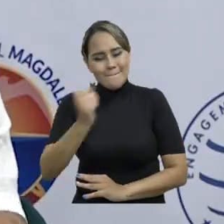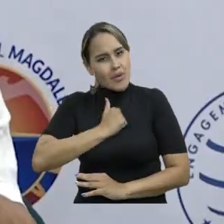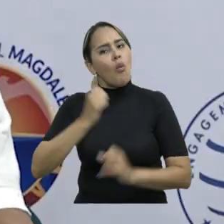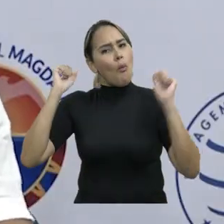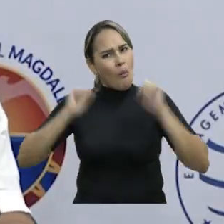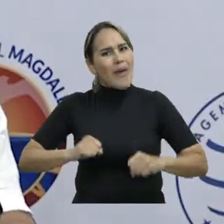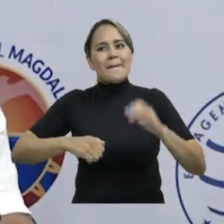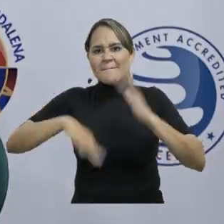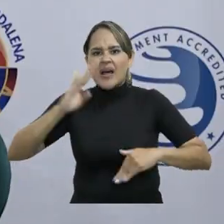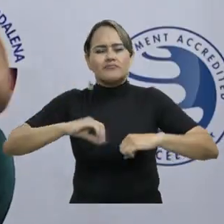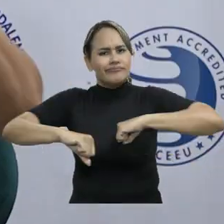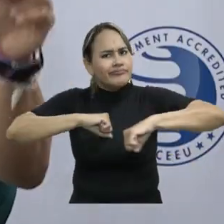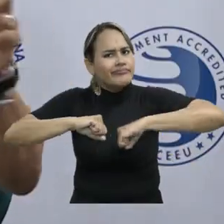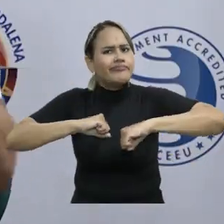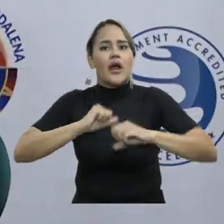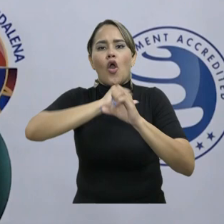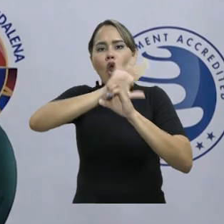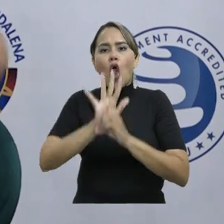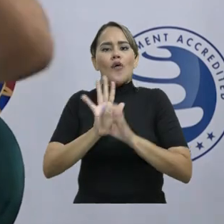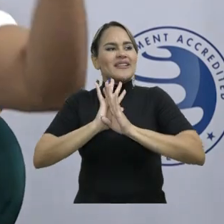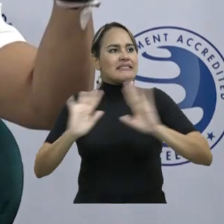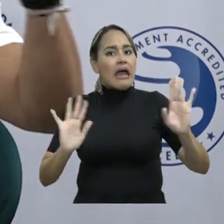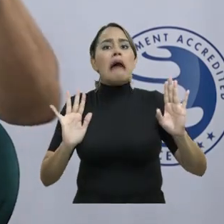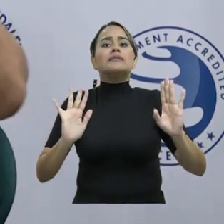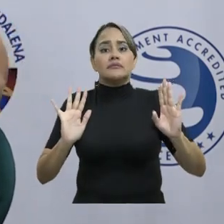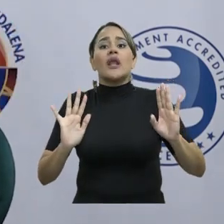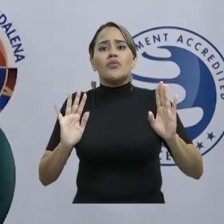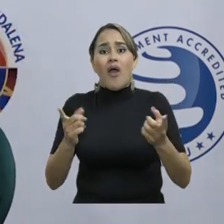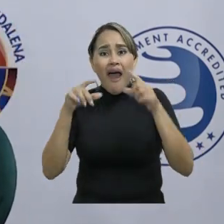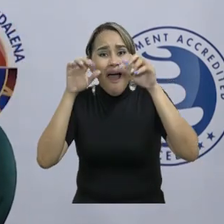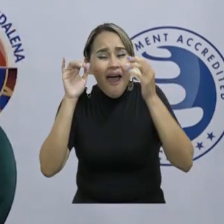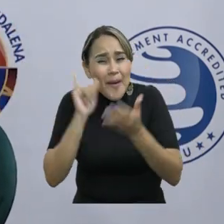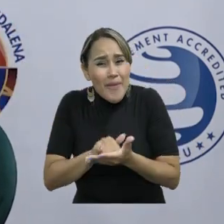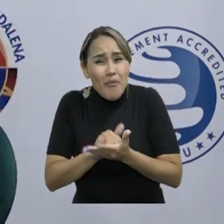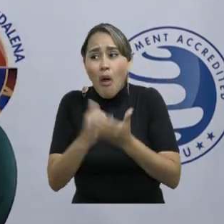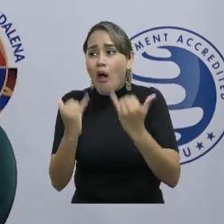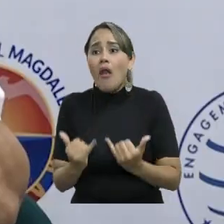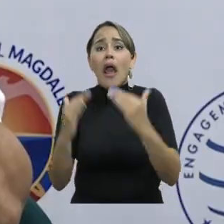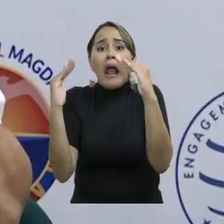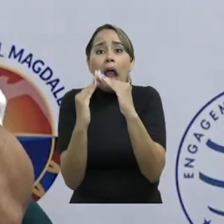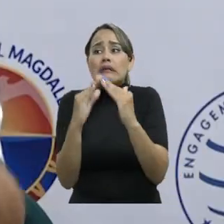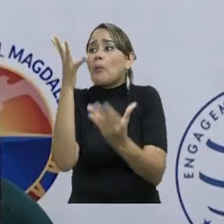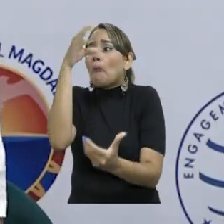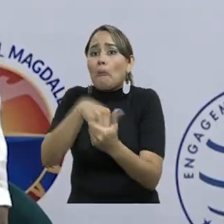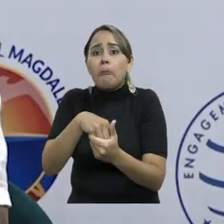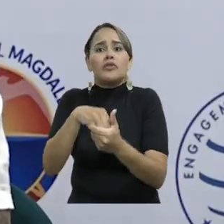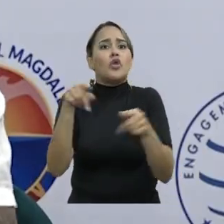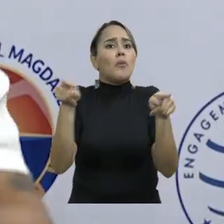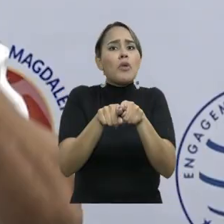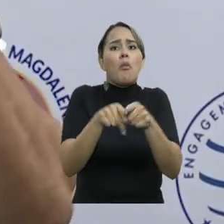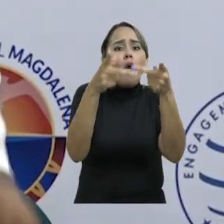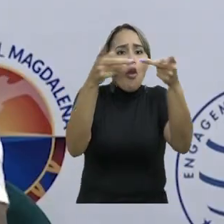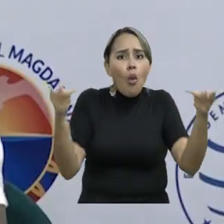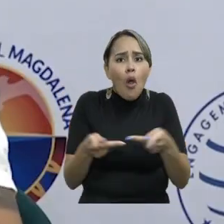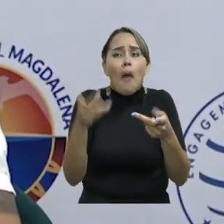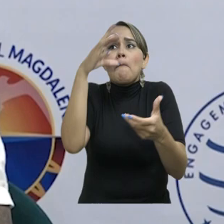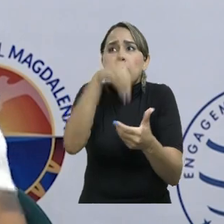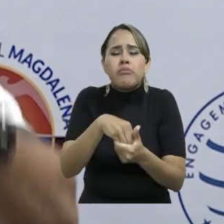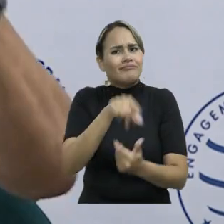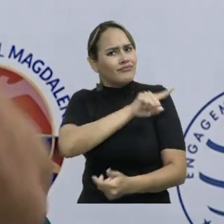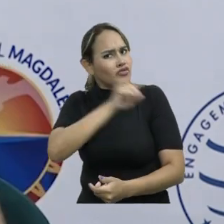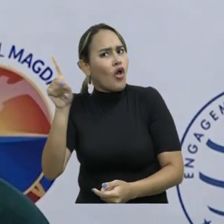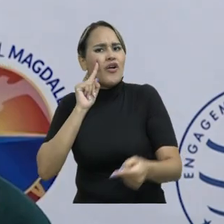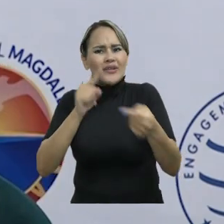que atrevernos a hacer más. Volvimos de la pandemia y queremos volver a lo mismo, a confinar a los estudiantes de un salón de clase. Hay que desconfinar la universidad, llevarla a los